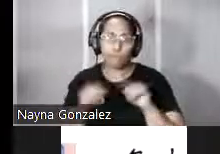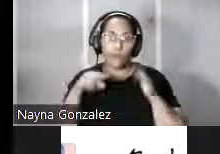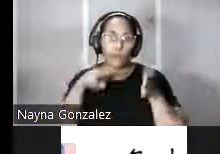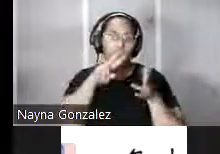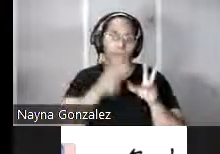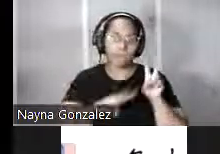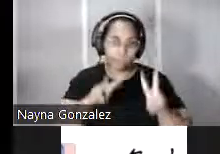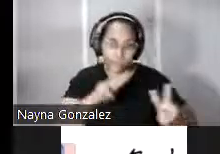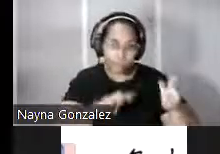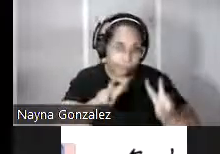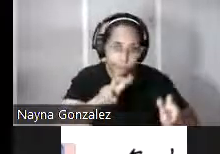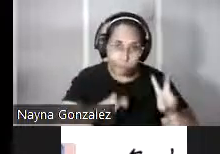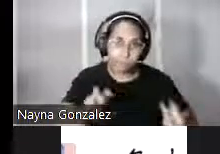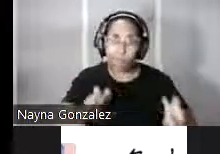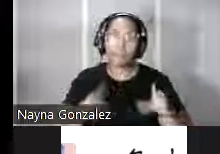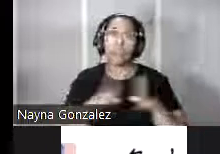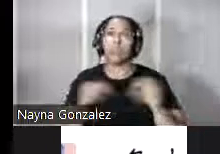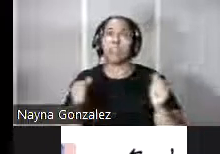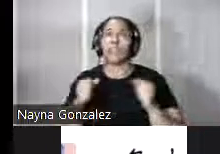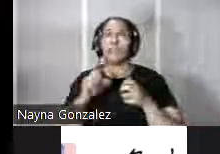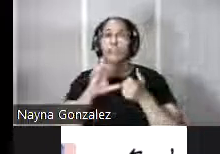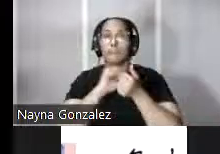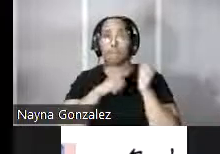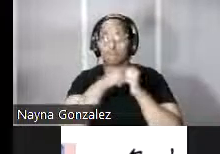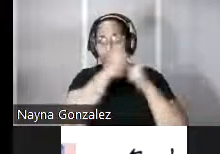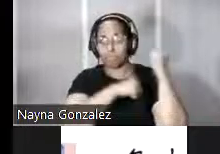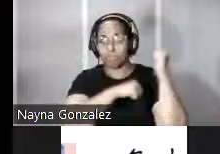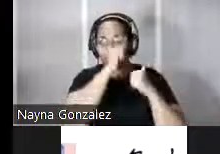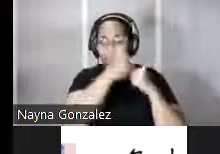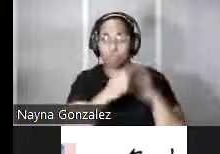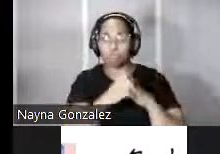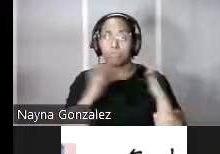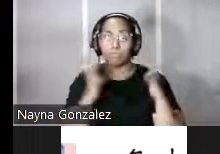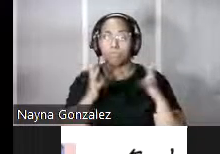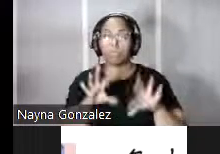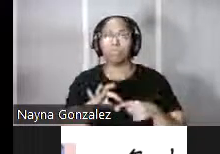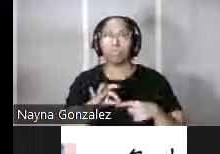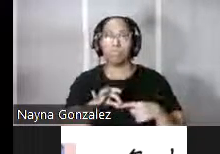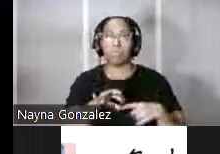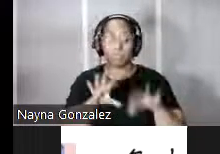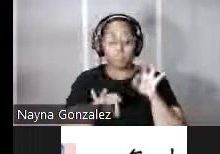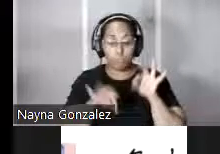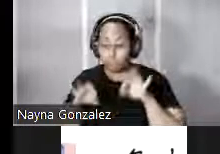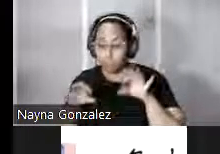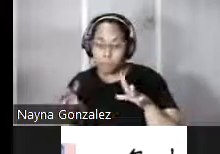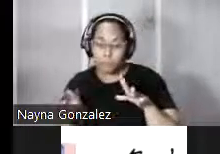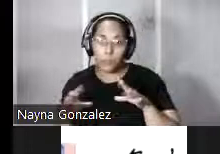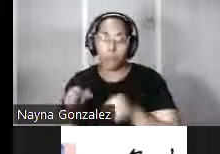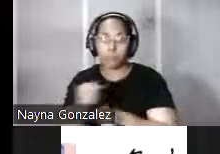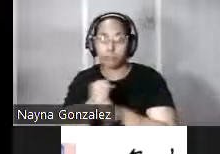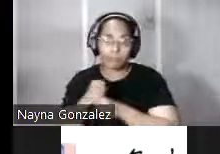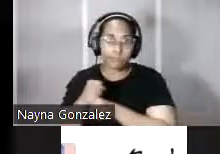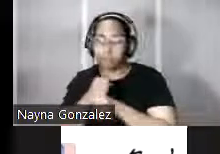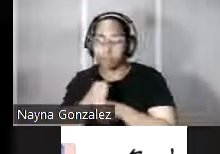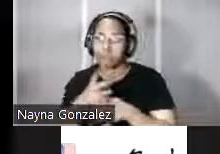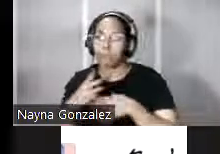características arquitectónicas de esta fortificación nos encontramos con un baluarte cerrado por la gola defendido con una sencilla muralla